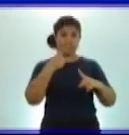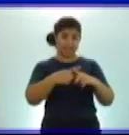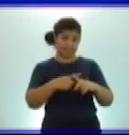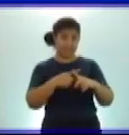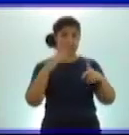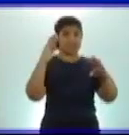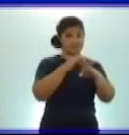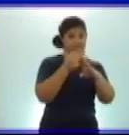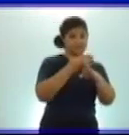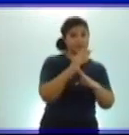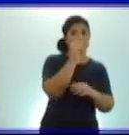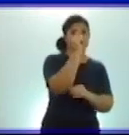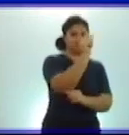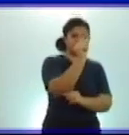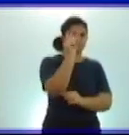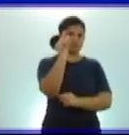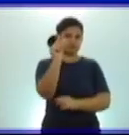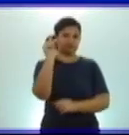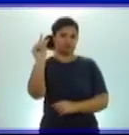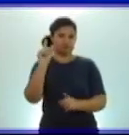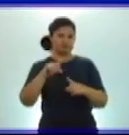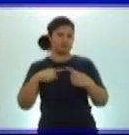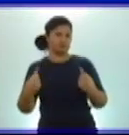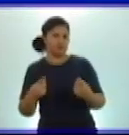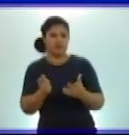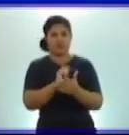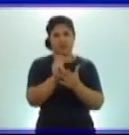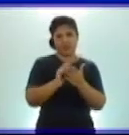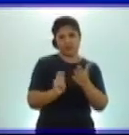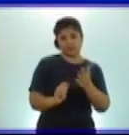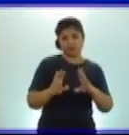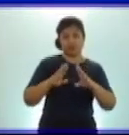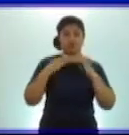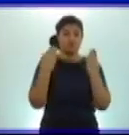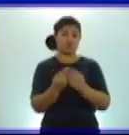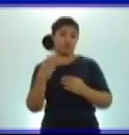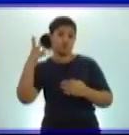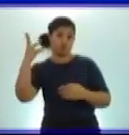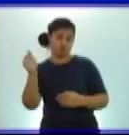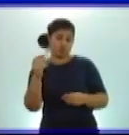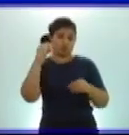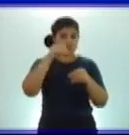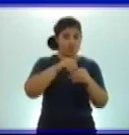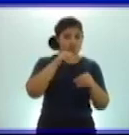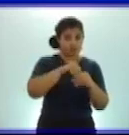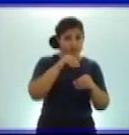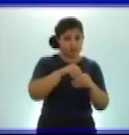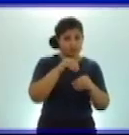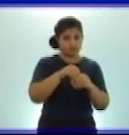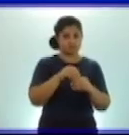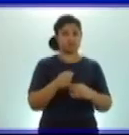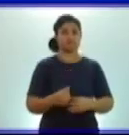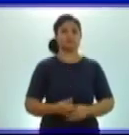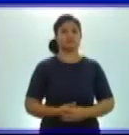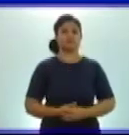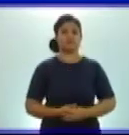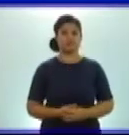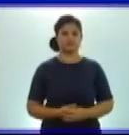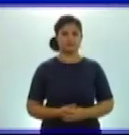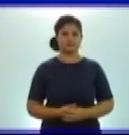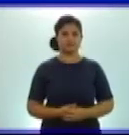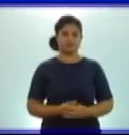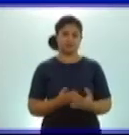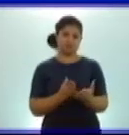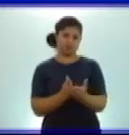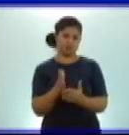escribiendo los números que están entre dos números dados. Muy bien, continuamos para el otro ejercicio. Veamos